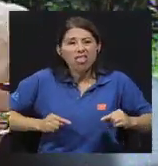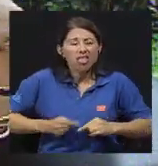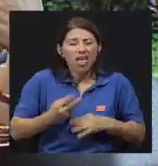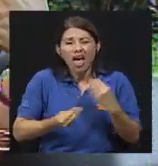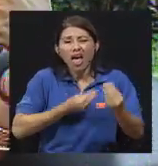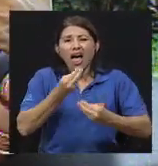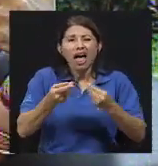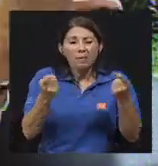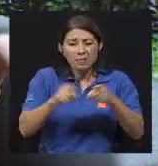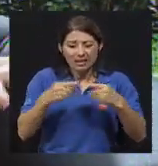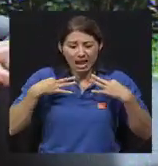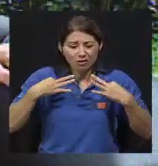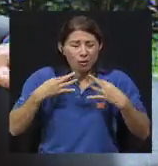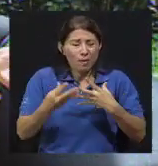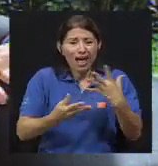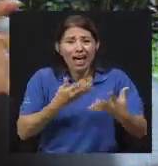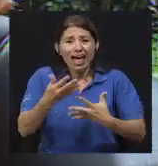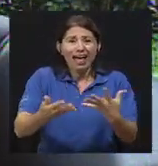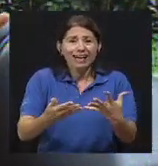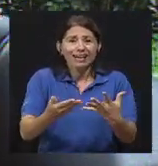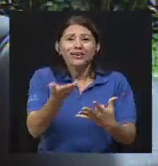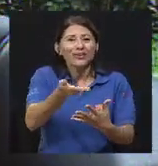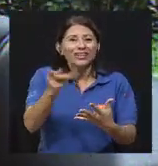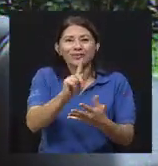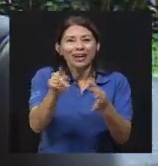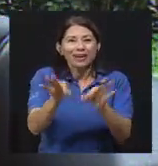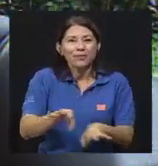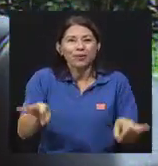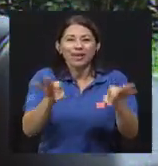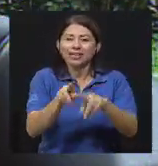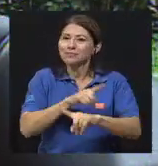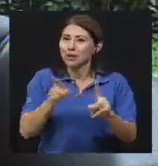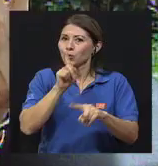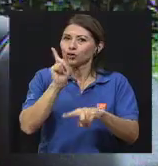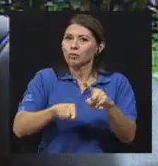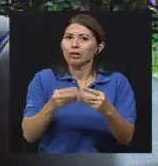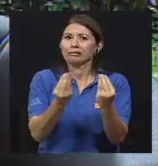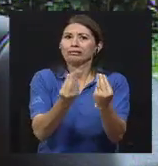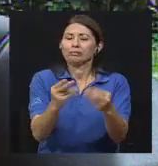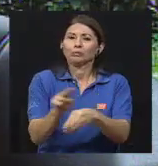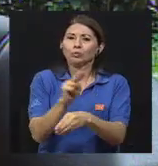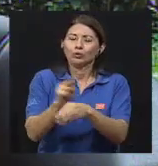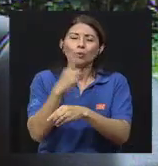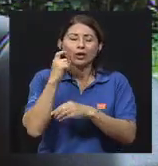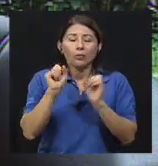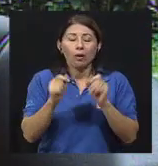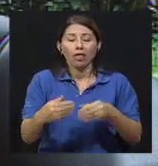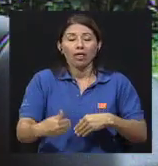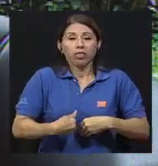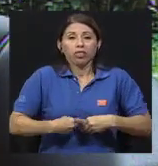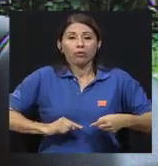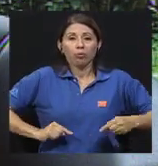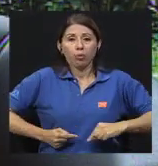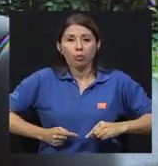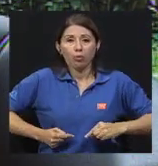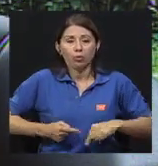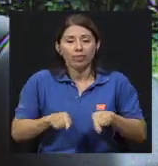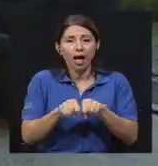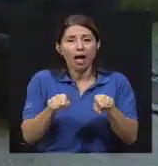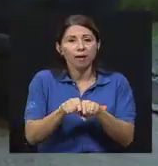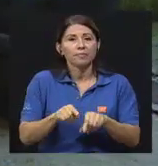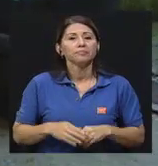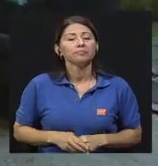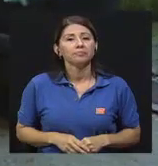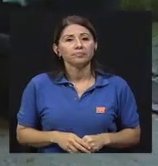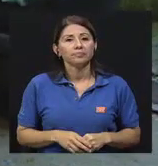cosas que no eran tan importantes como evitar el cólera, pero sí no abusar tampoco de él porque nos puede maltratar la mucosa intestinal. Claro que sí.